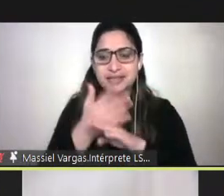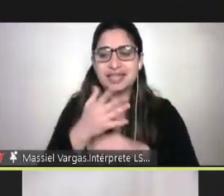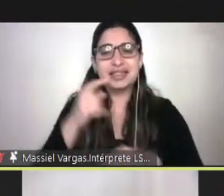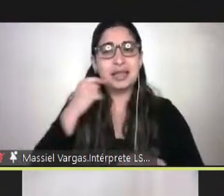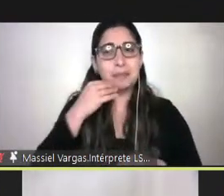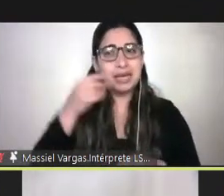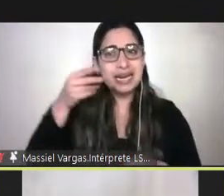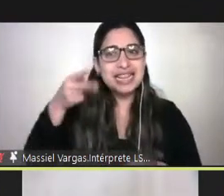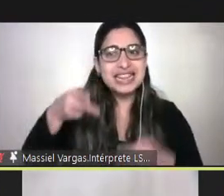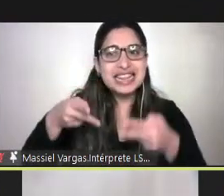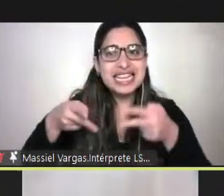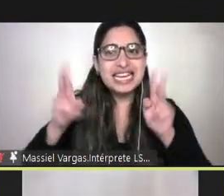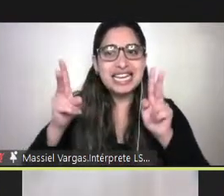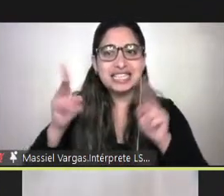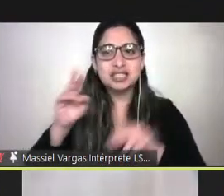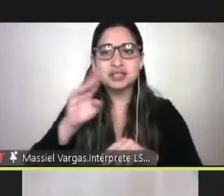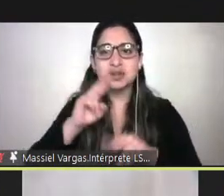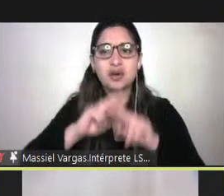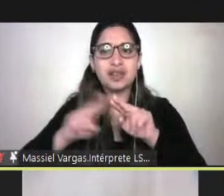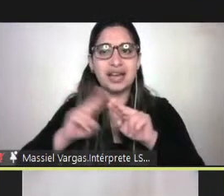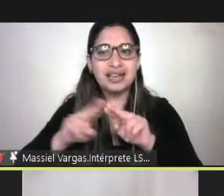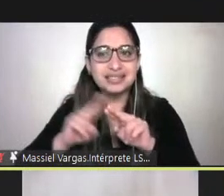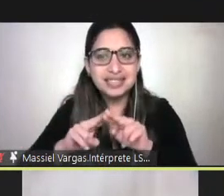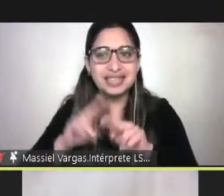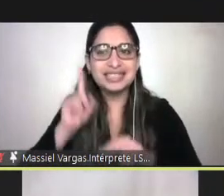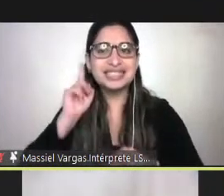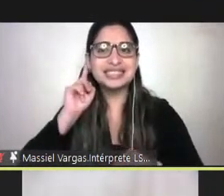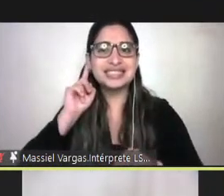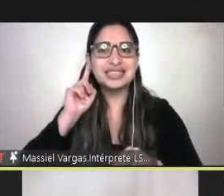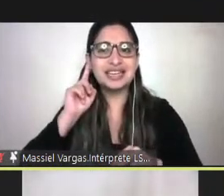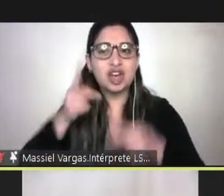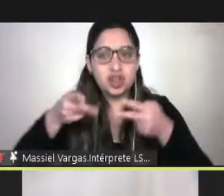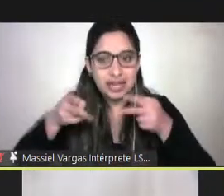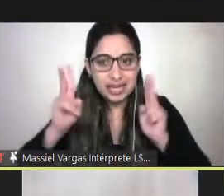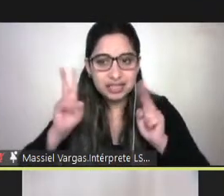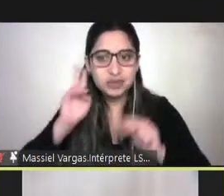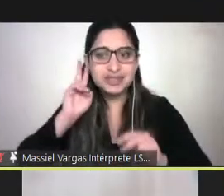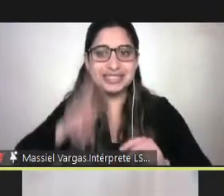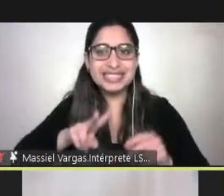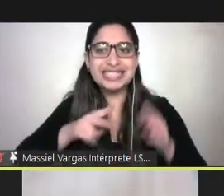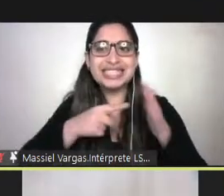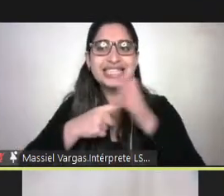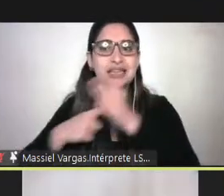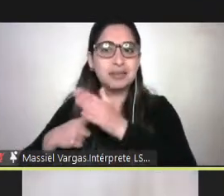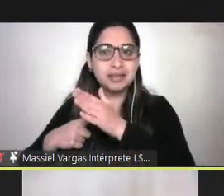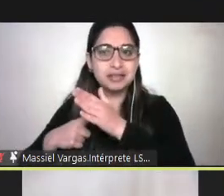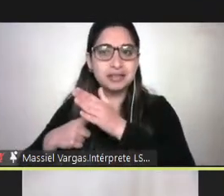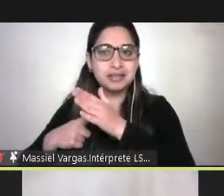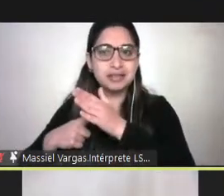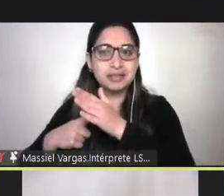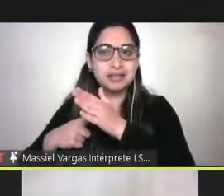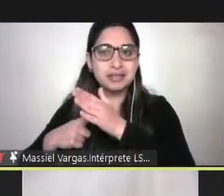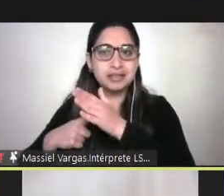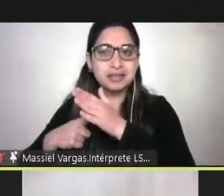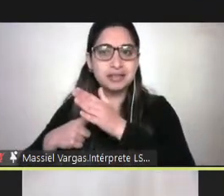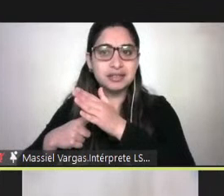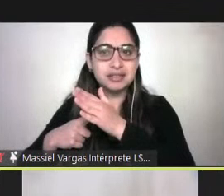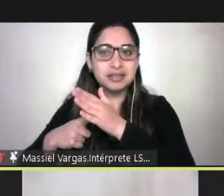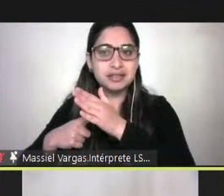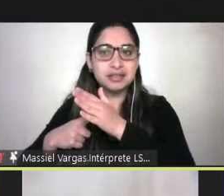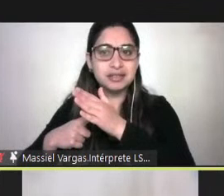ejercer los derechos sin discriminación obliga a las instituciones como los estados que se